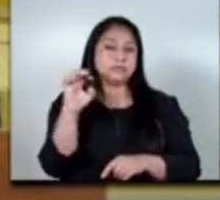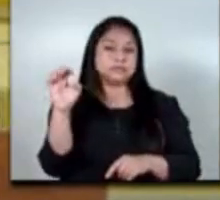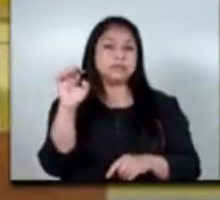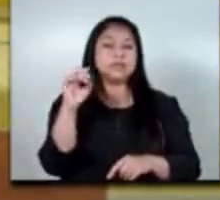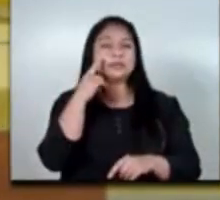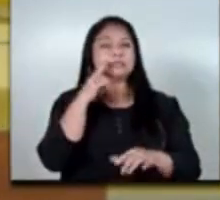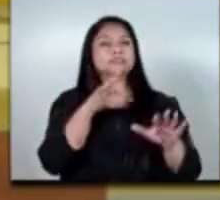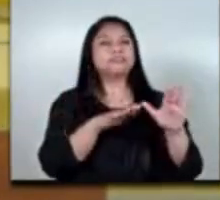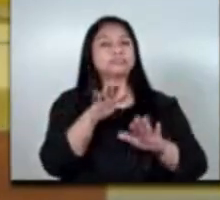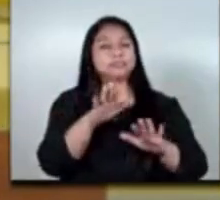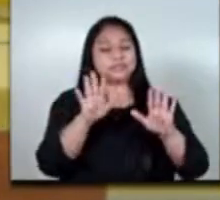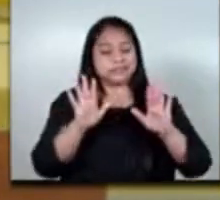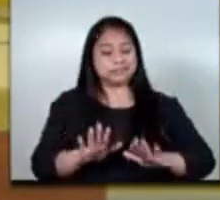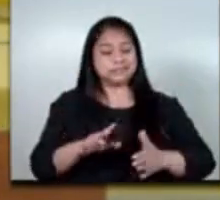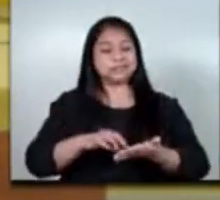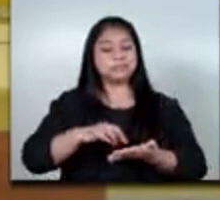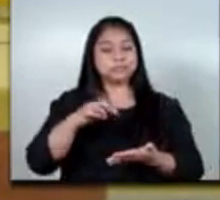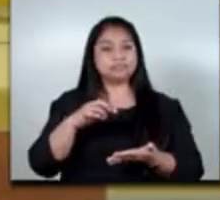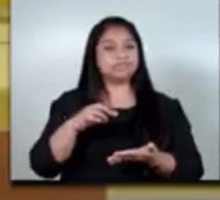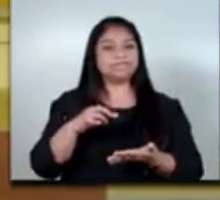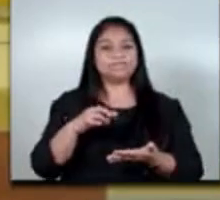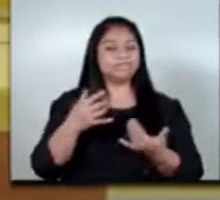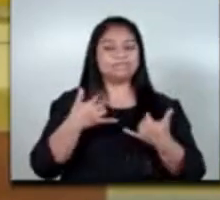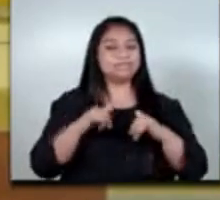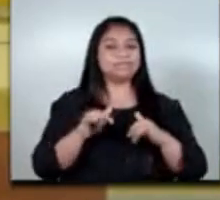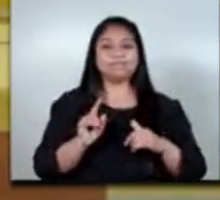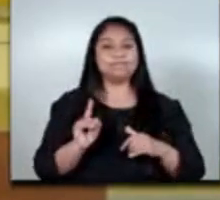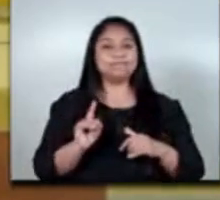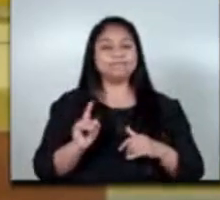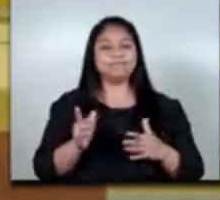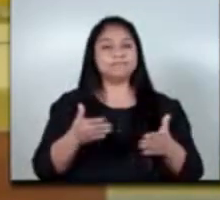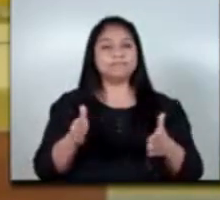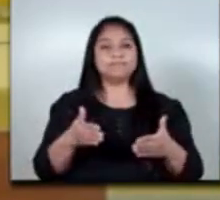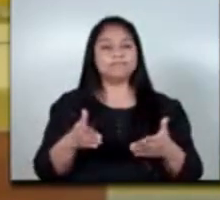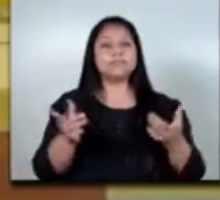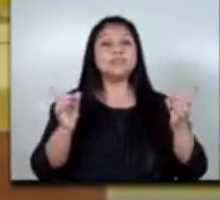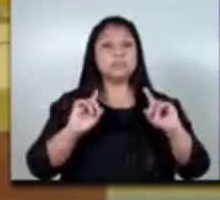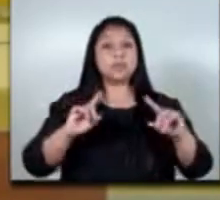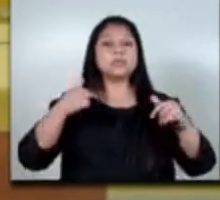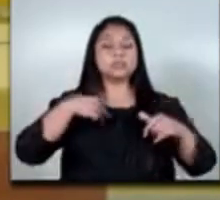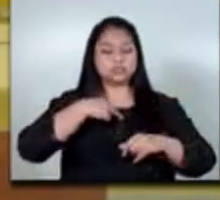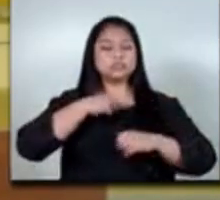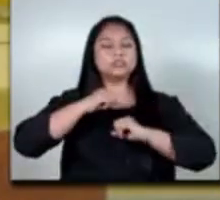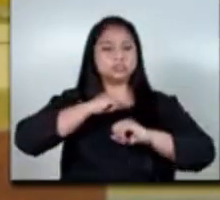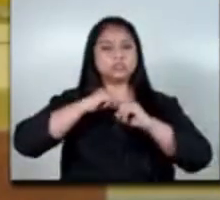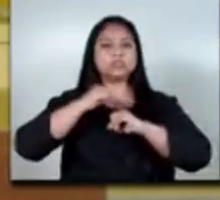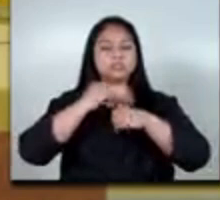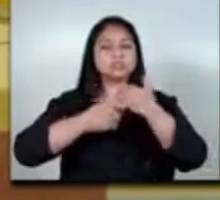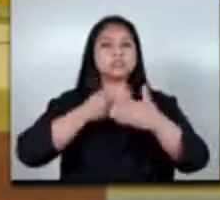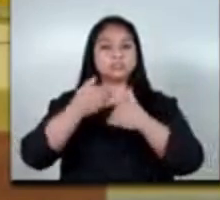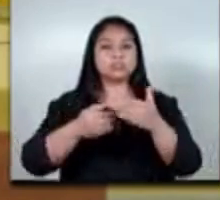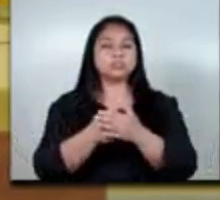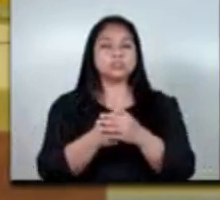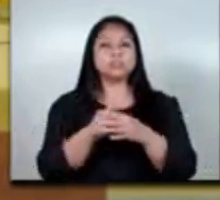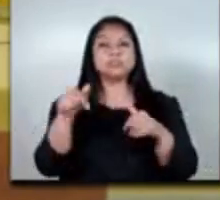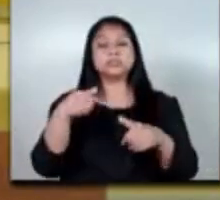que aquí en el país todavía no existen pero por las que estamos trabajando y